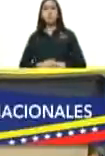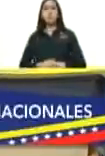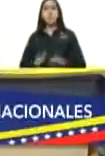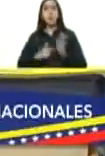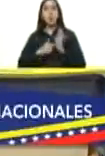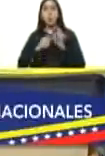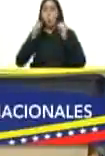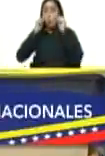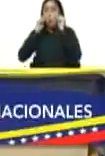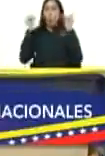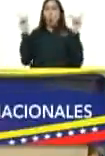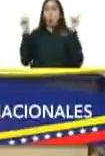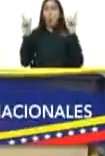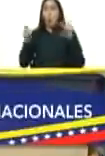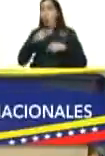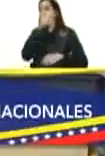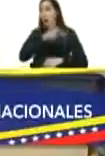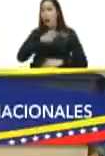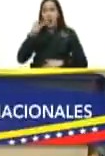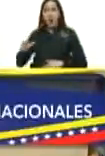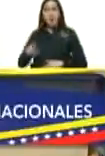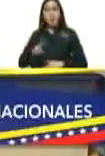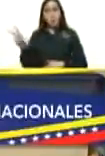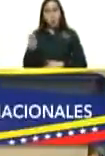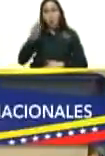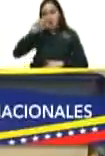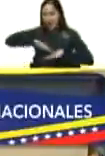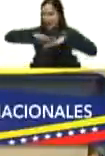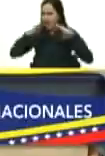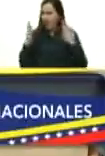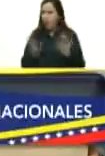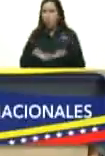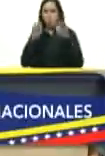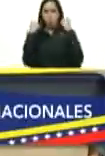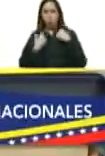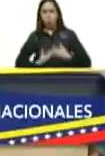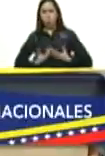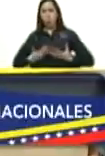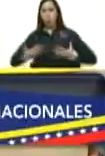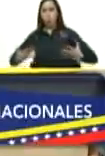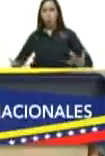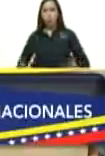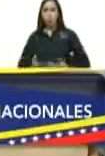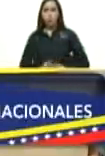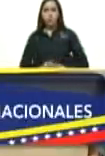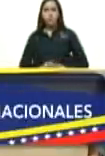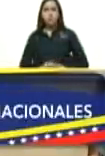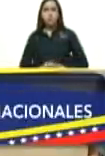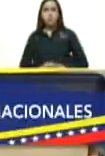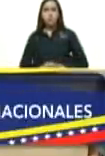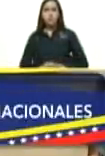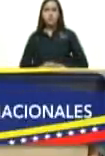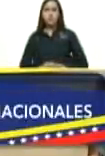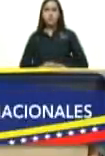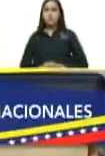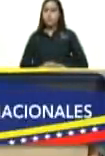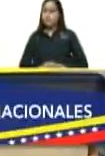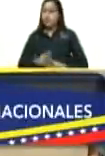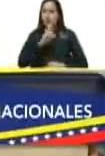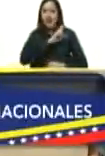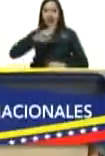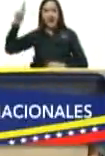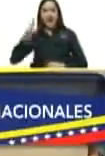asombrado a nuestro país y al mundo con su medallero y su récord en atletismo